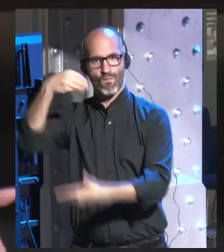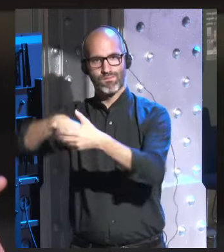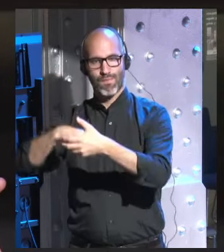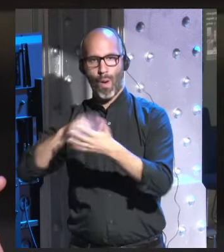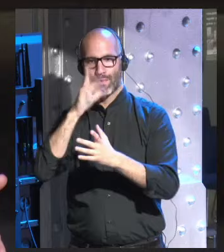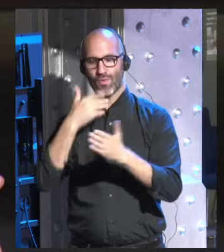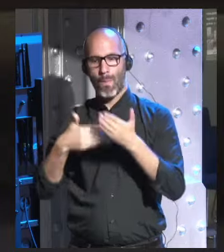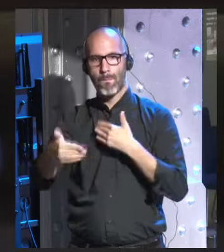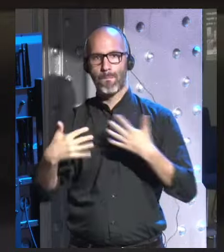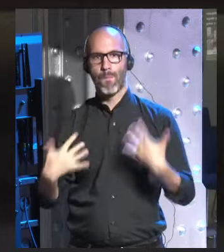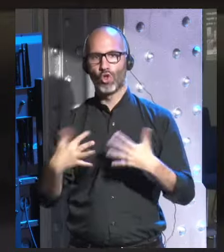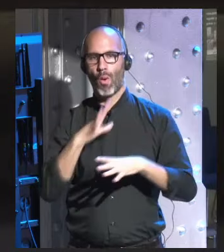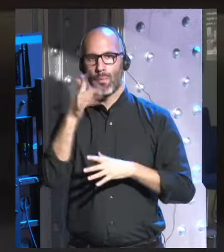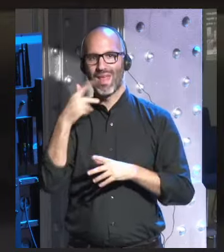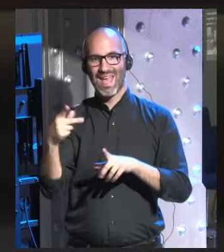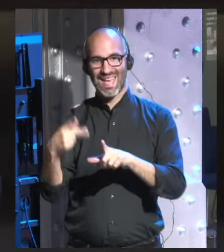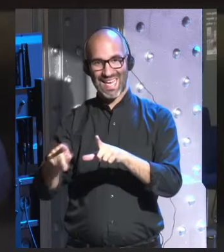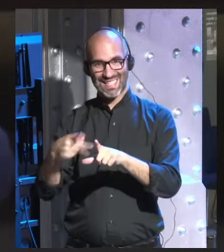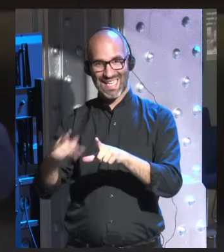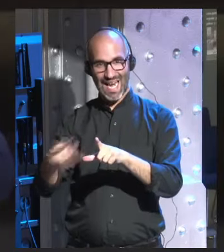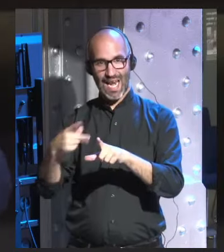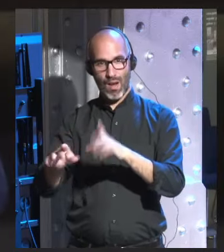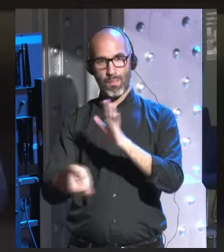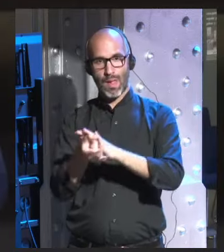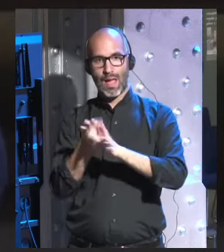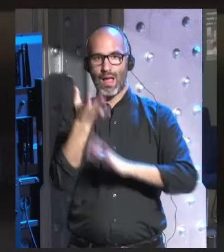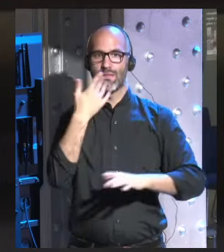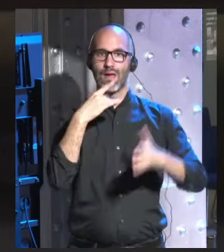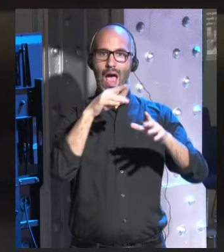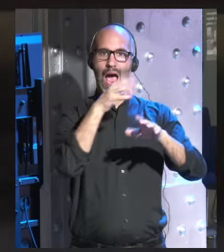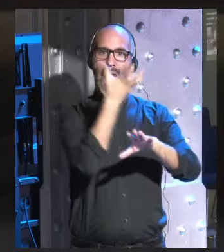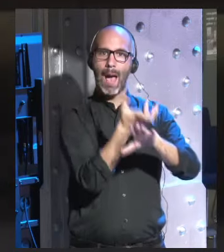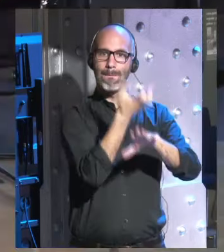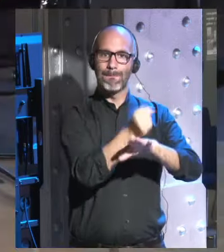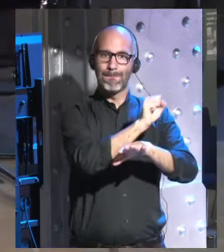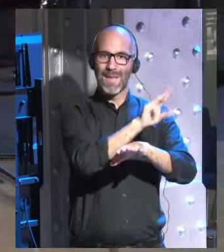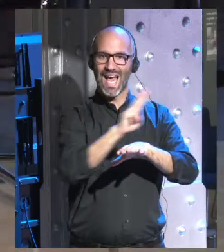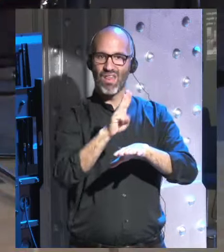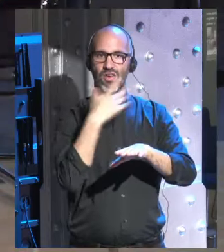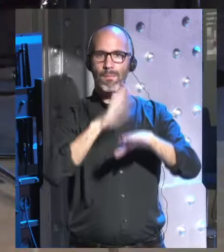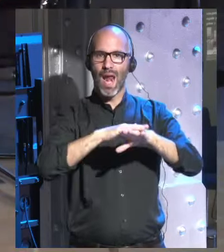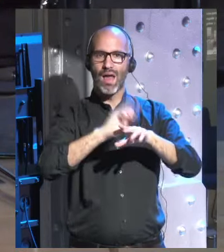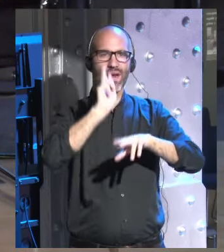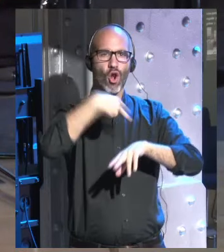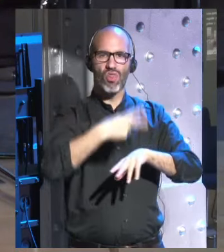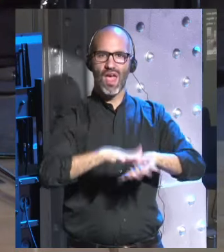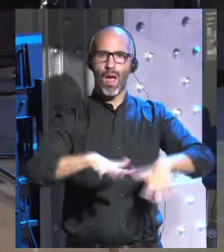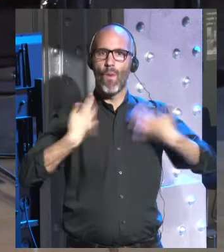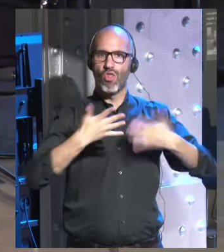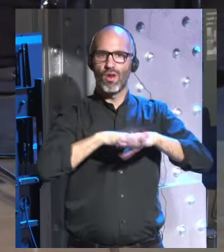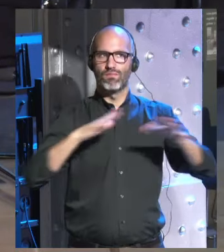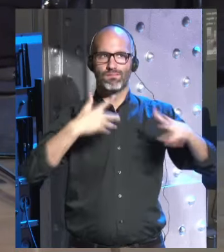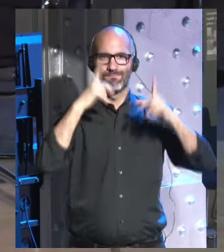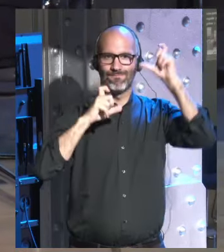con aplicaciones que ya existen hoy y que pueden reconocer emociones analizando